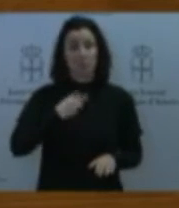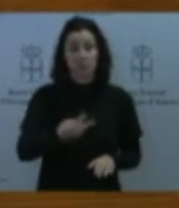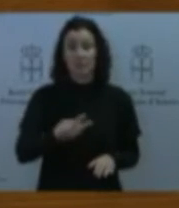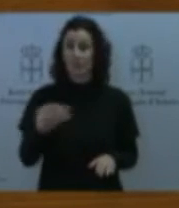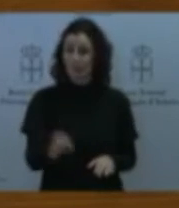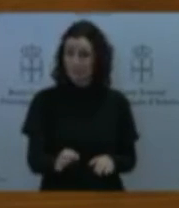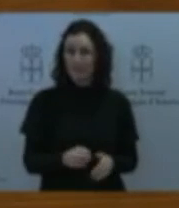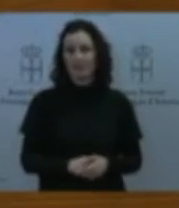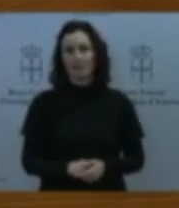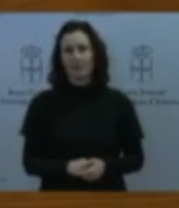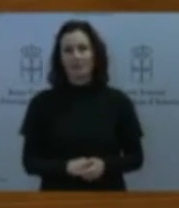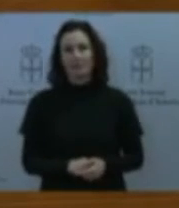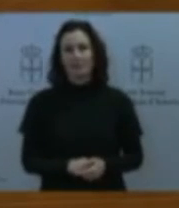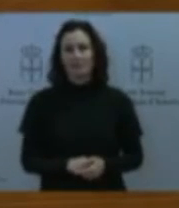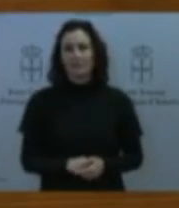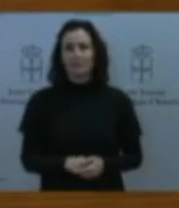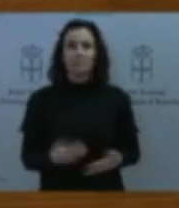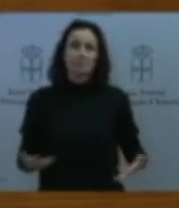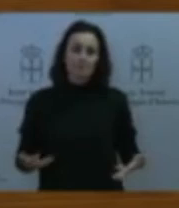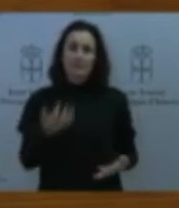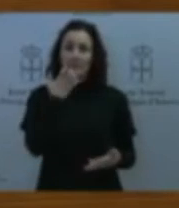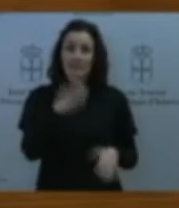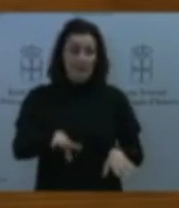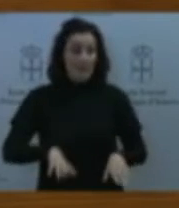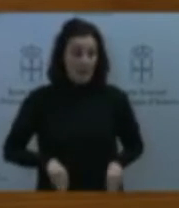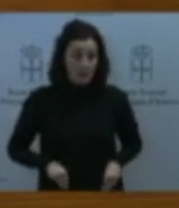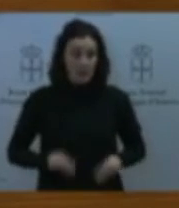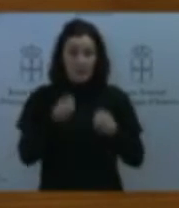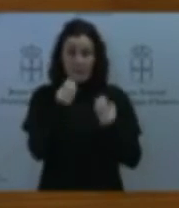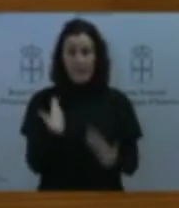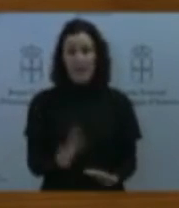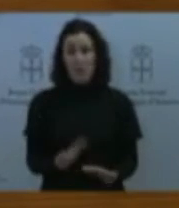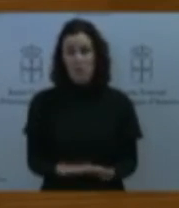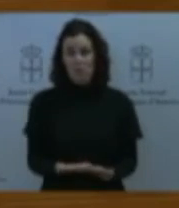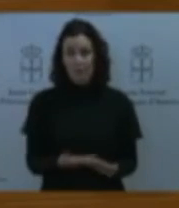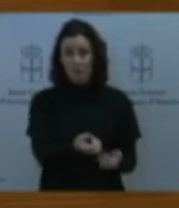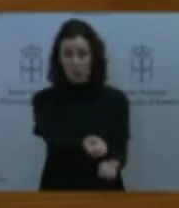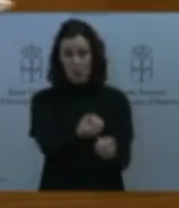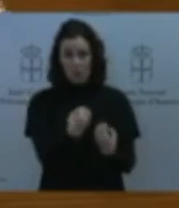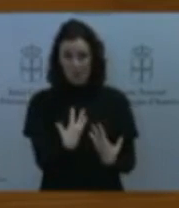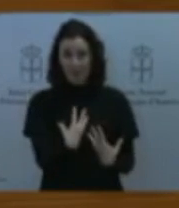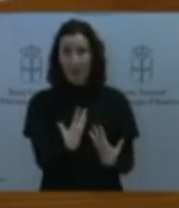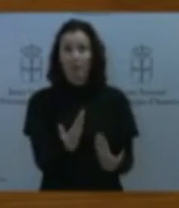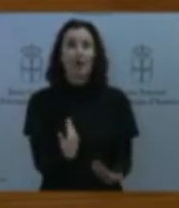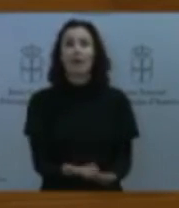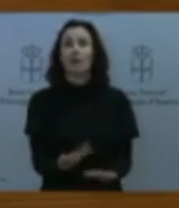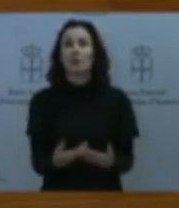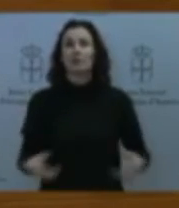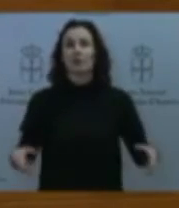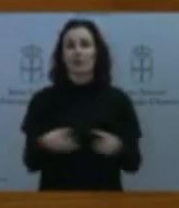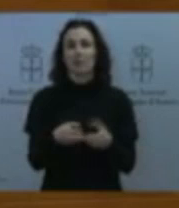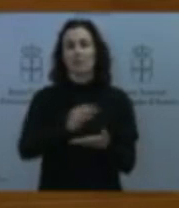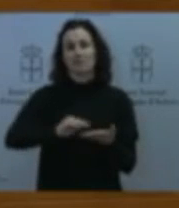aceptable y asumible su argumento que nos ha trasladado como argumento del equipo redactor bien y si no pues tendremos que